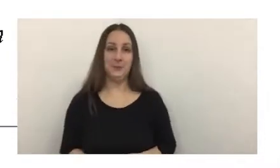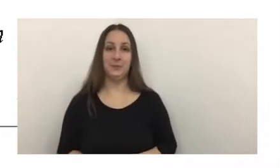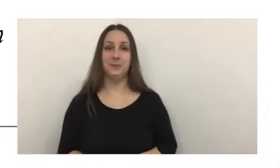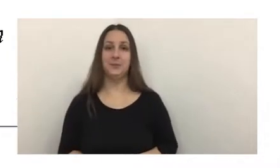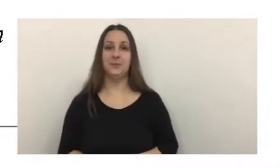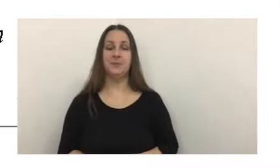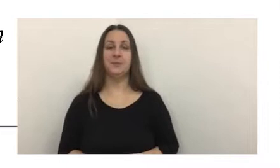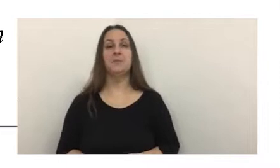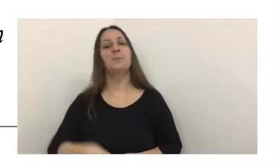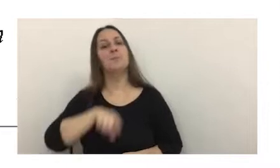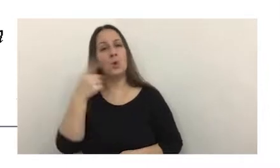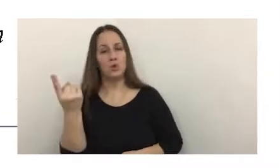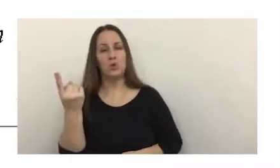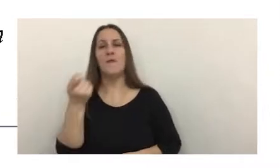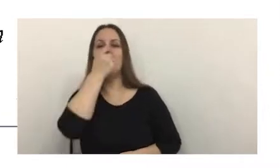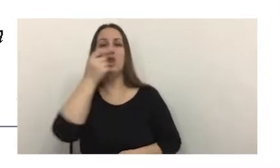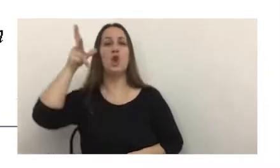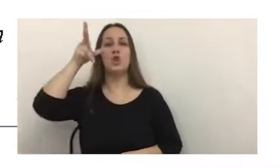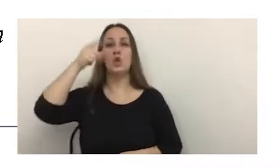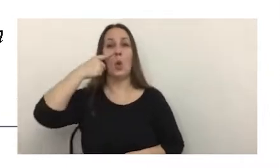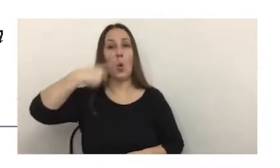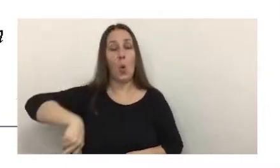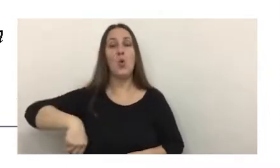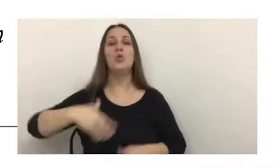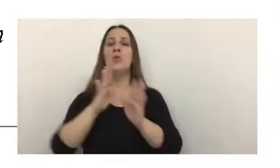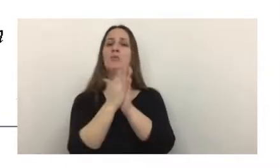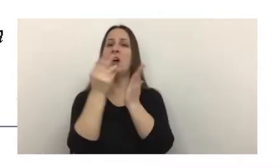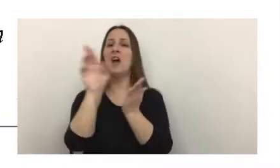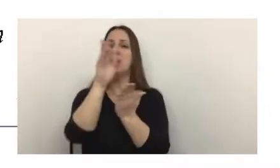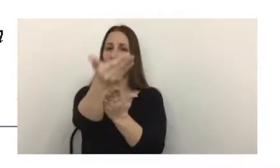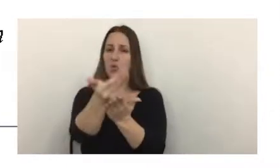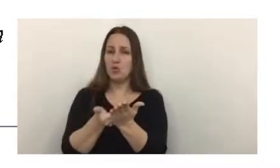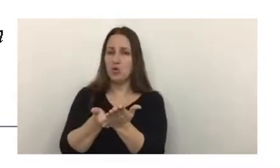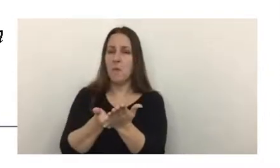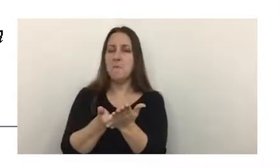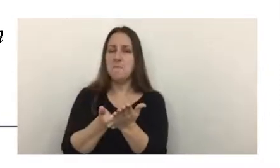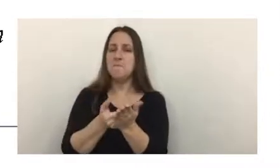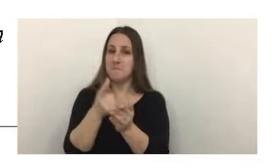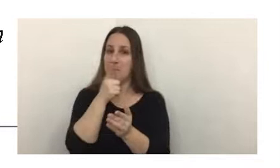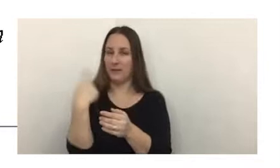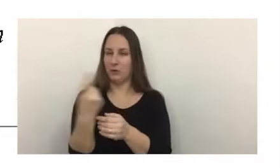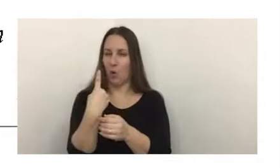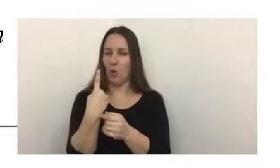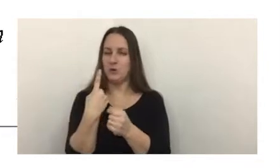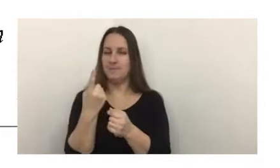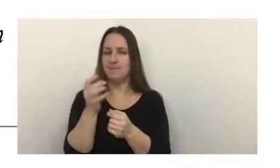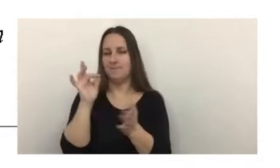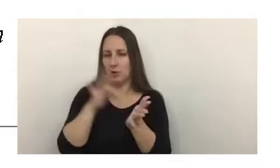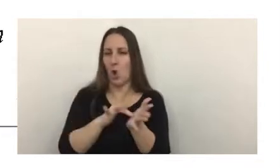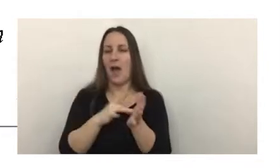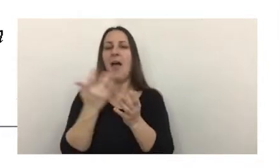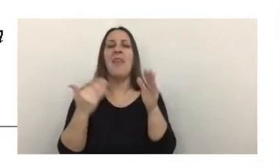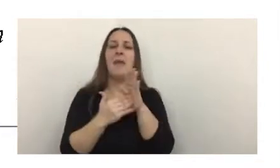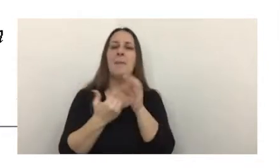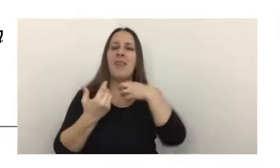Luego, el 28 de junio, se publica una resolución a la cual creo que nos toca a todos, dependiendo del área,